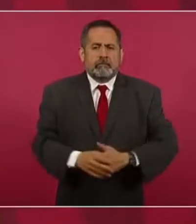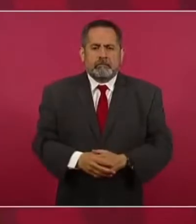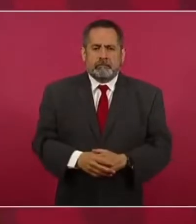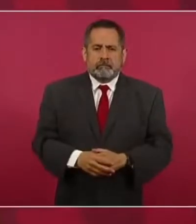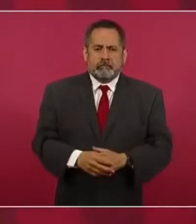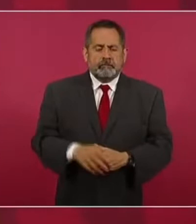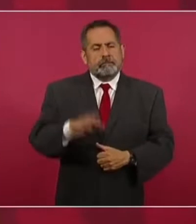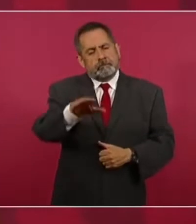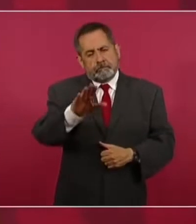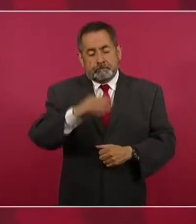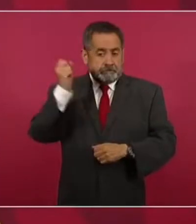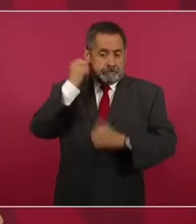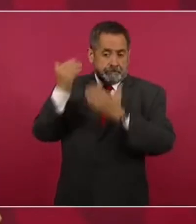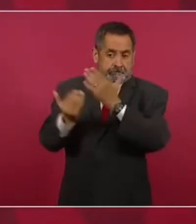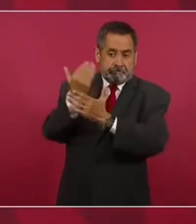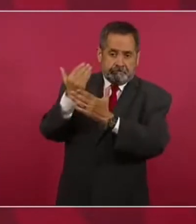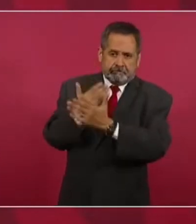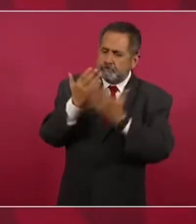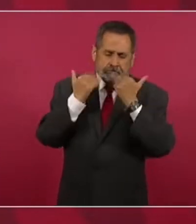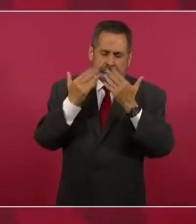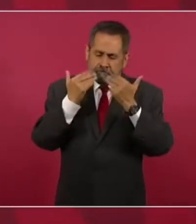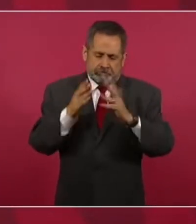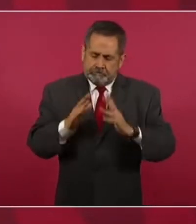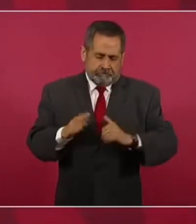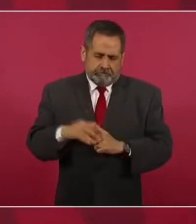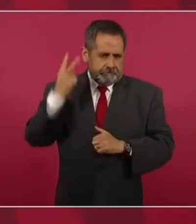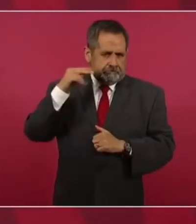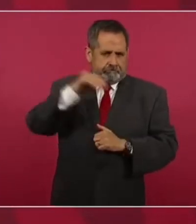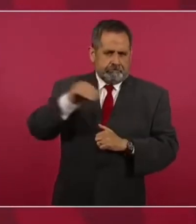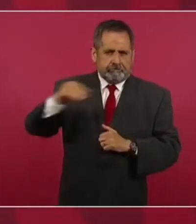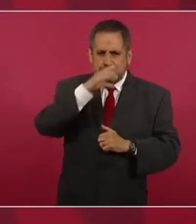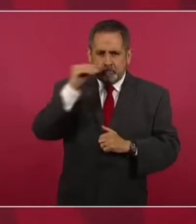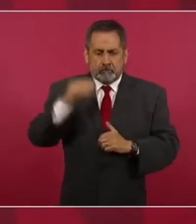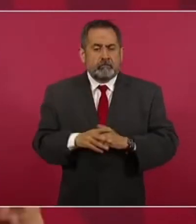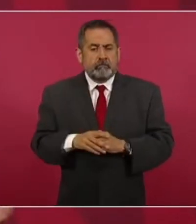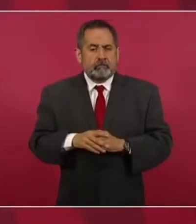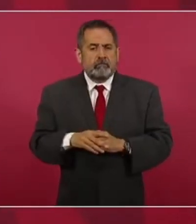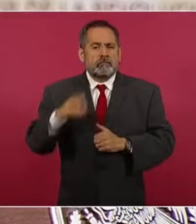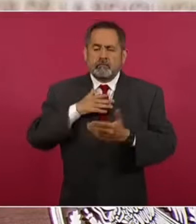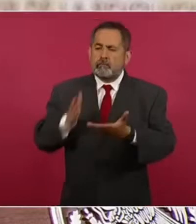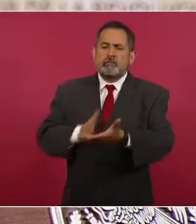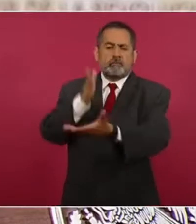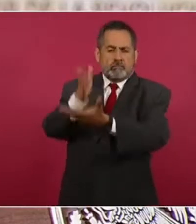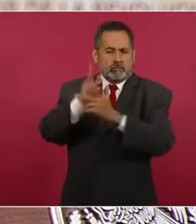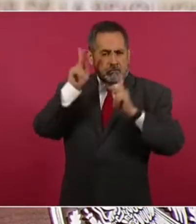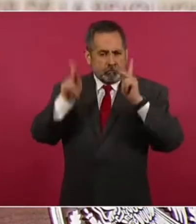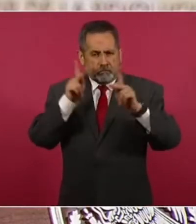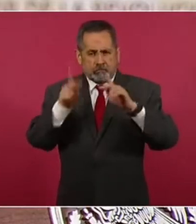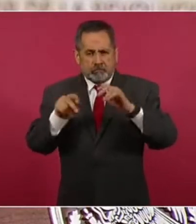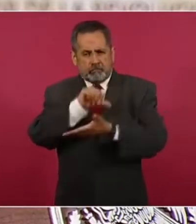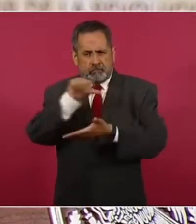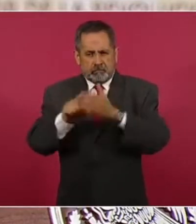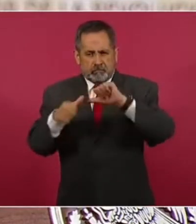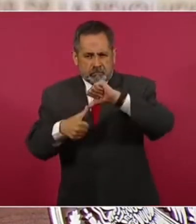no va a haber mañaneras en las giras. En la visita esta que voy a hacer a Centroamérica